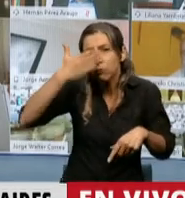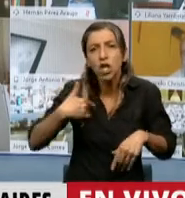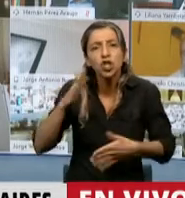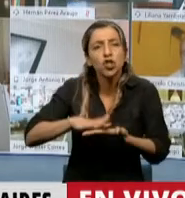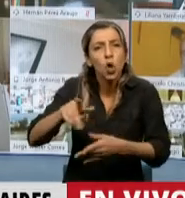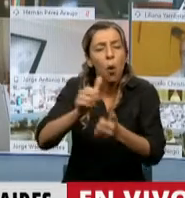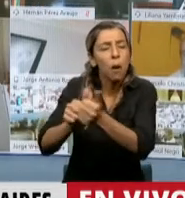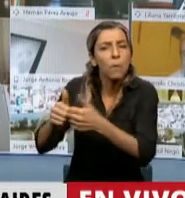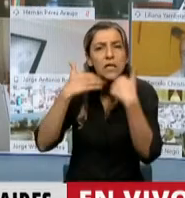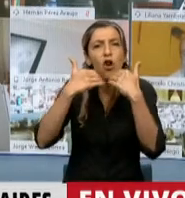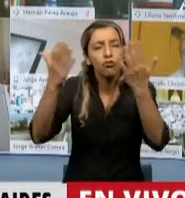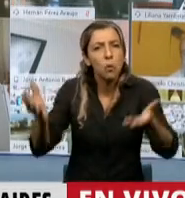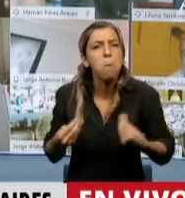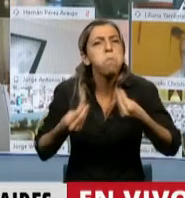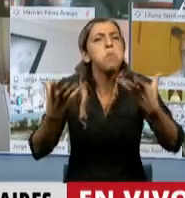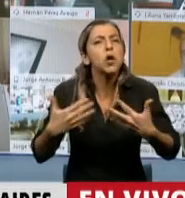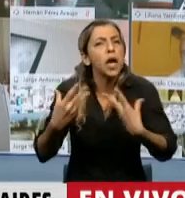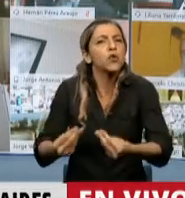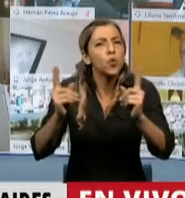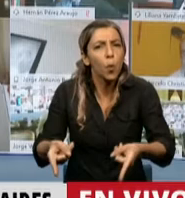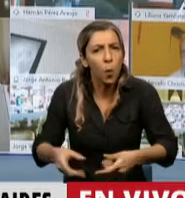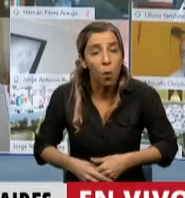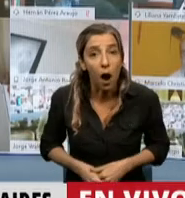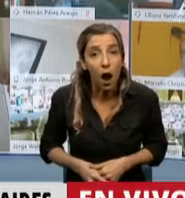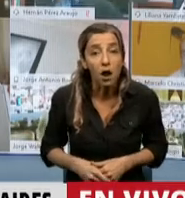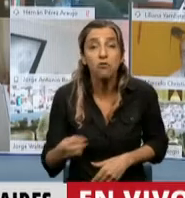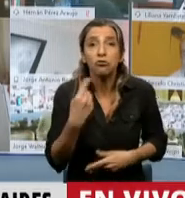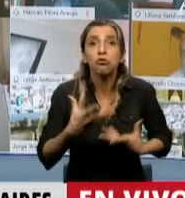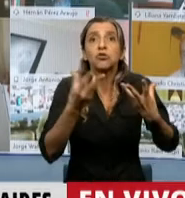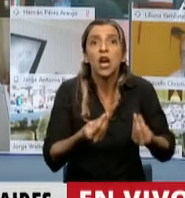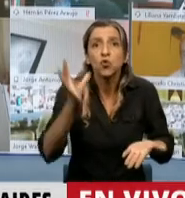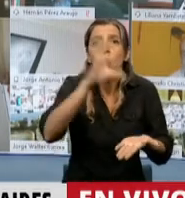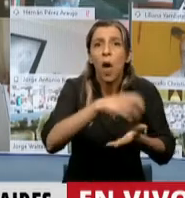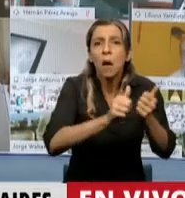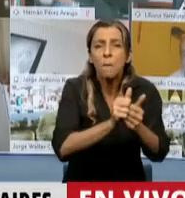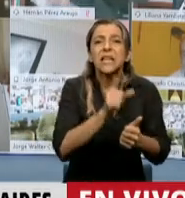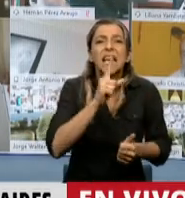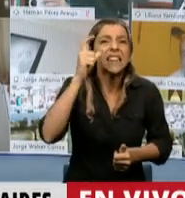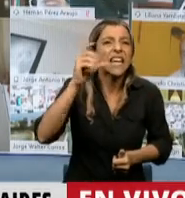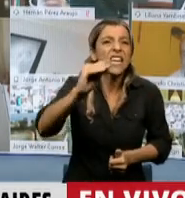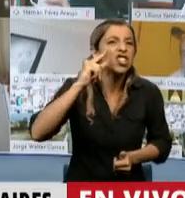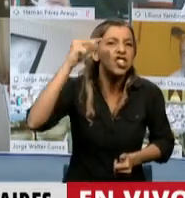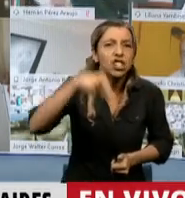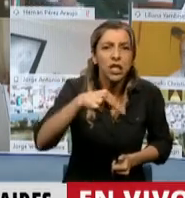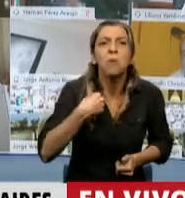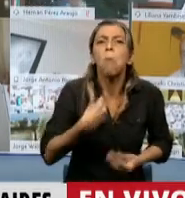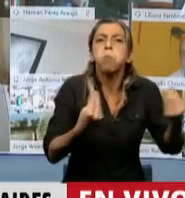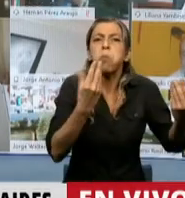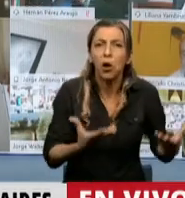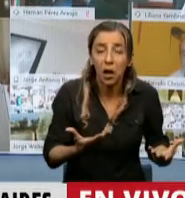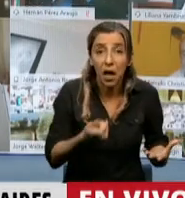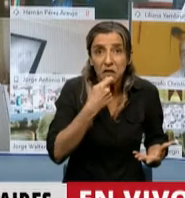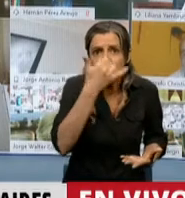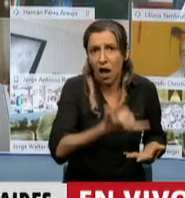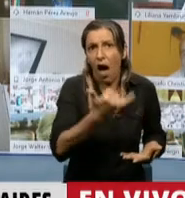¿Por qué se le han dado ayudas estatales a los techín, que tienen espaldas de sobra? ¿Por qué